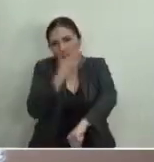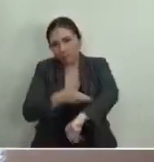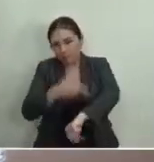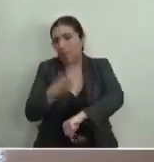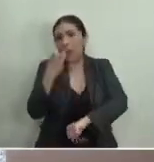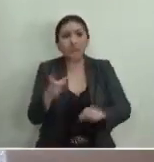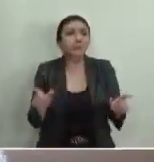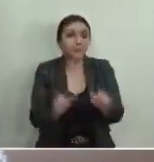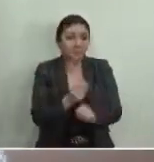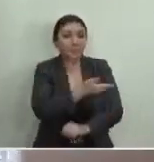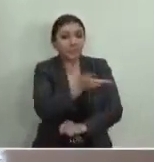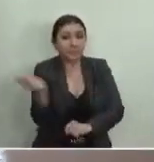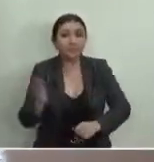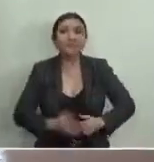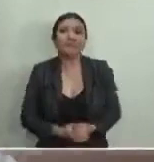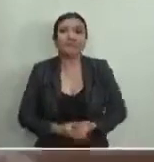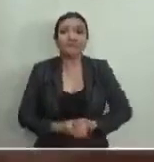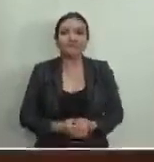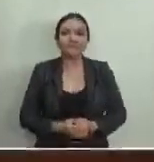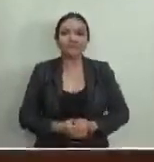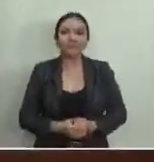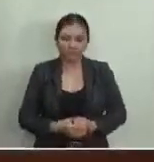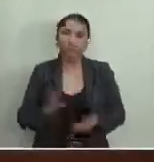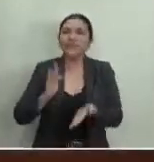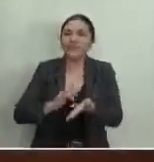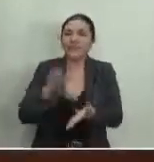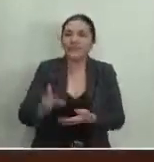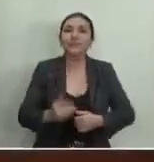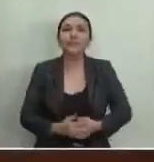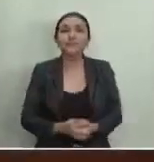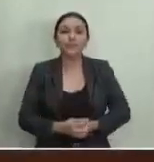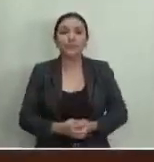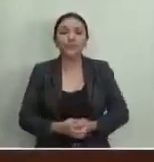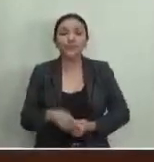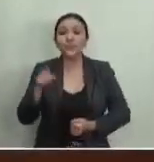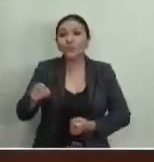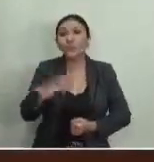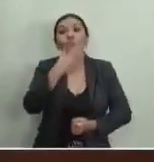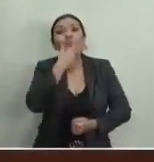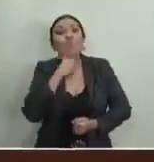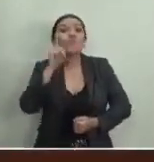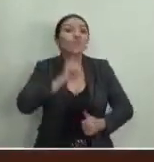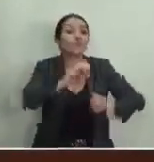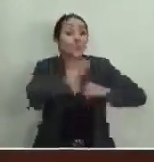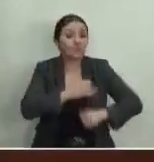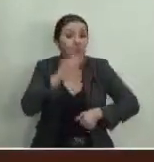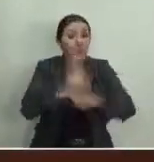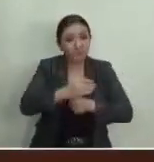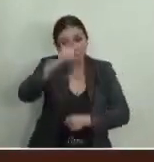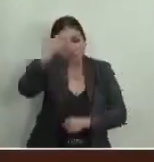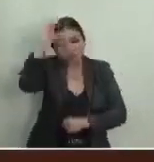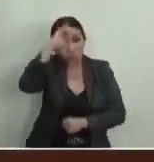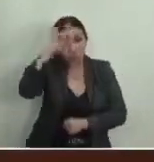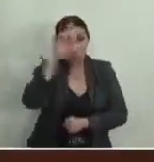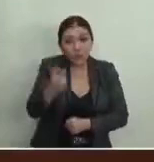¿Es la cuenta, magistradas, magistrado? Muchas gracias. Magistrada, magistrado, el proyecto está a su consideración.